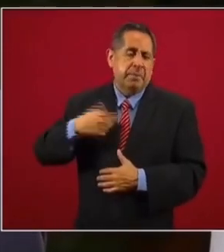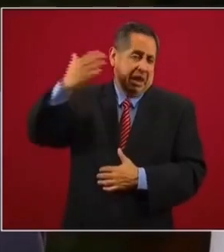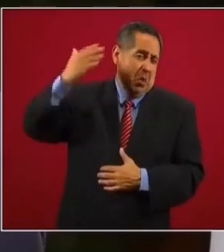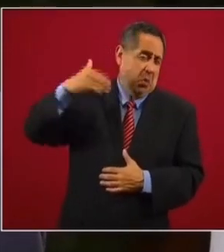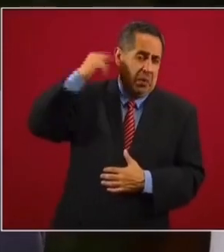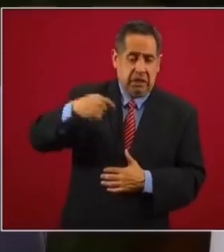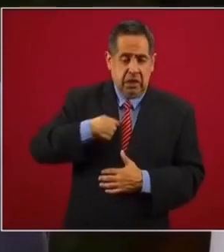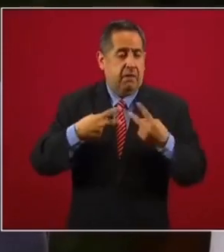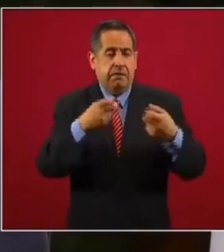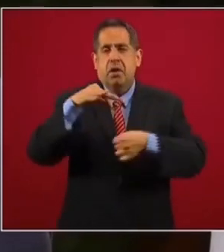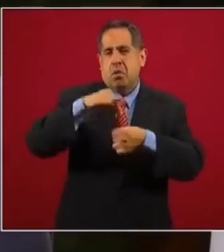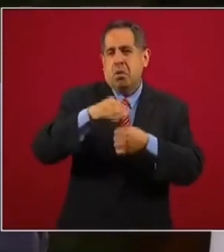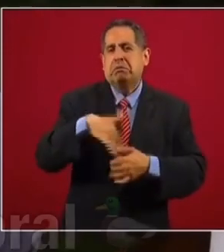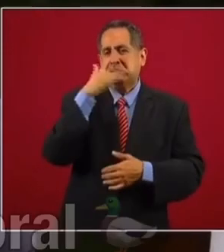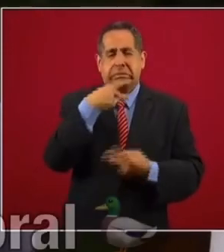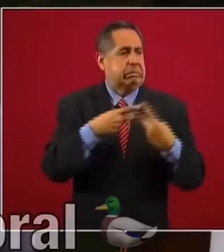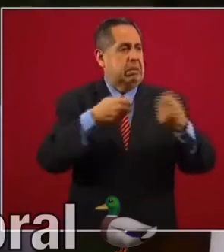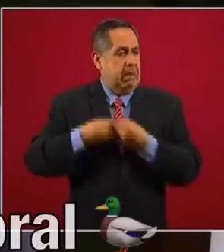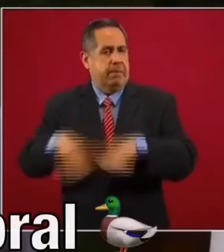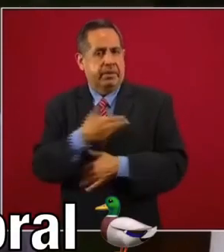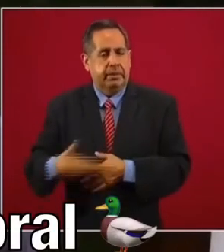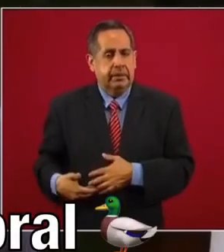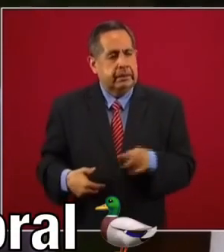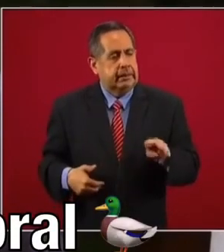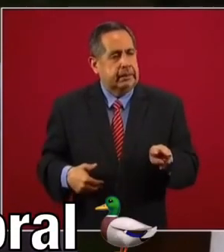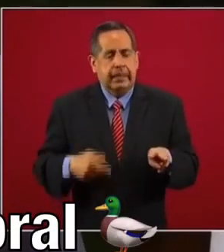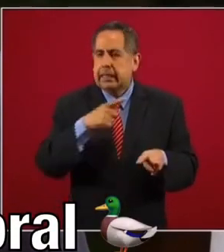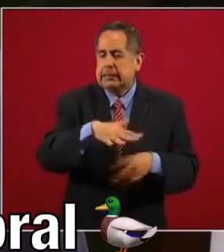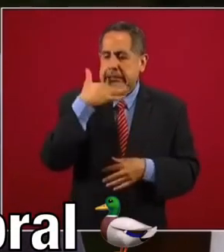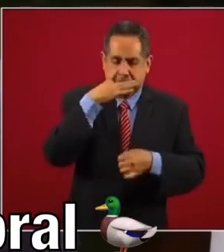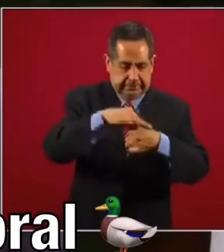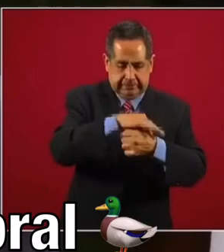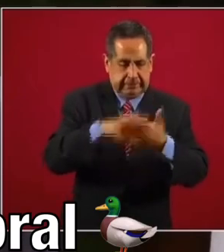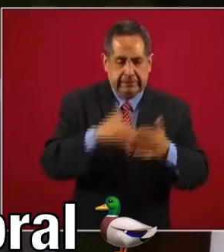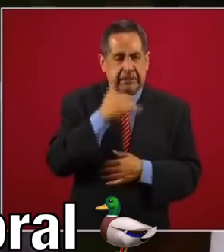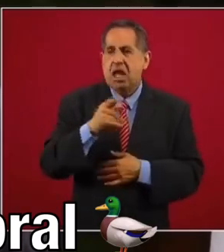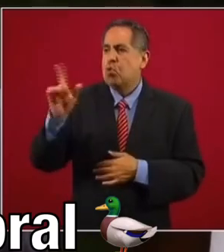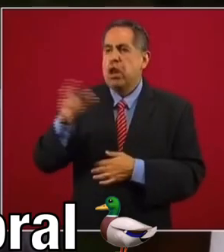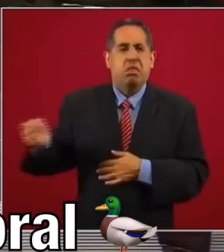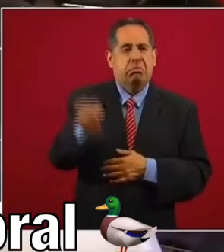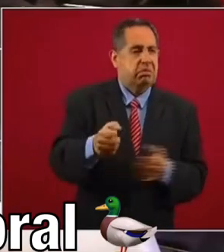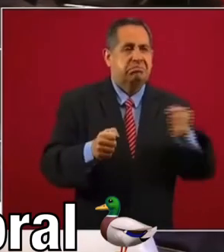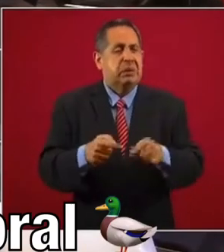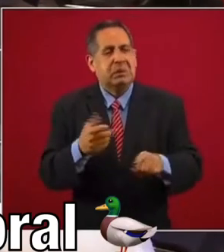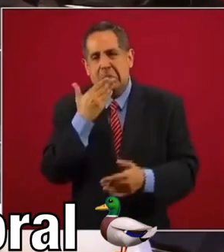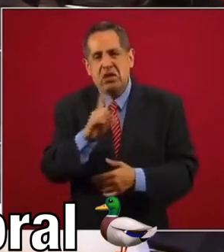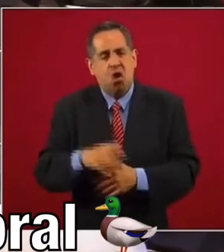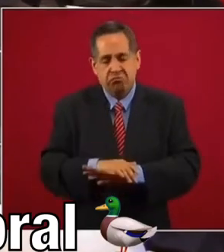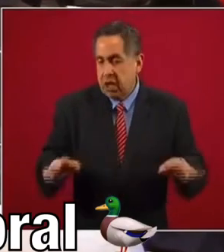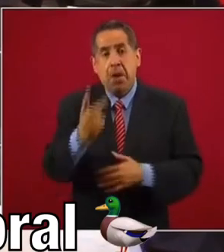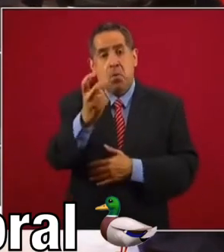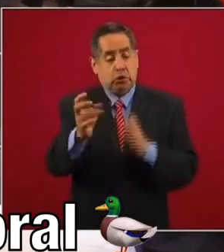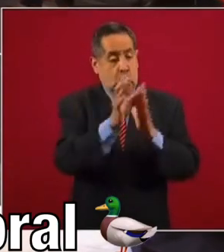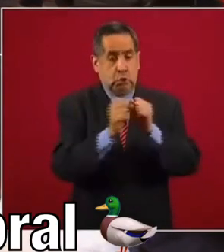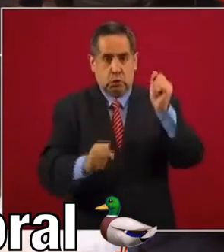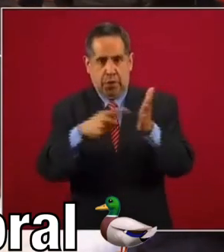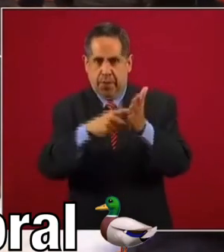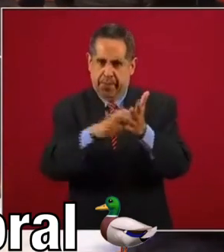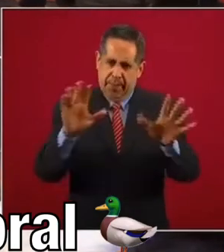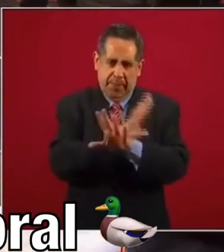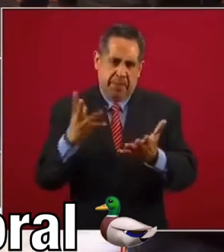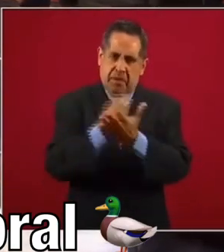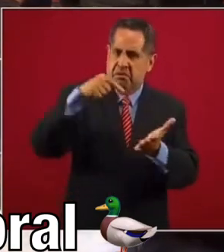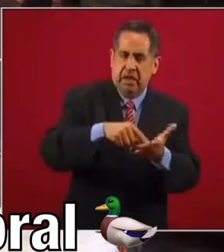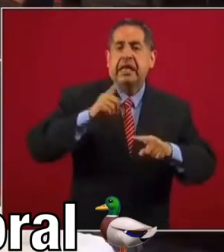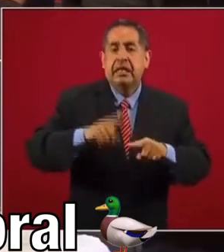fraude electoral y estoy convencido del tremendo daño que presionan las autoridades impuestas. Por eso, se reformó la Constitución y se